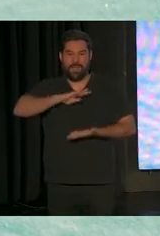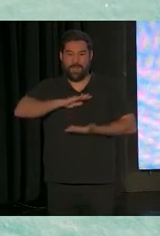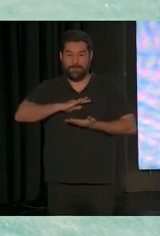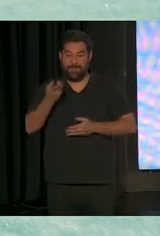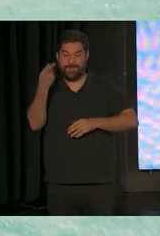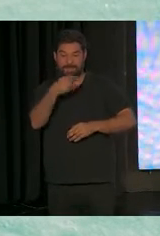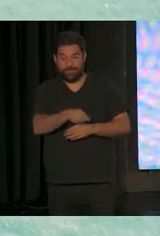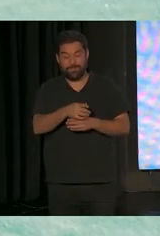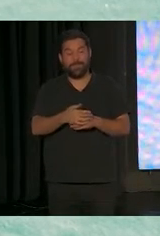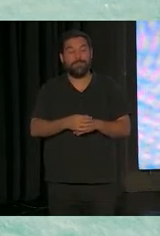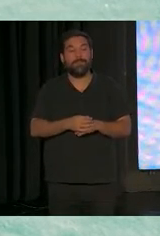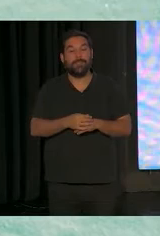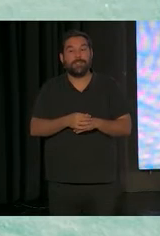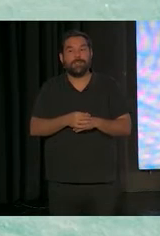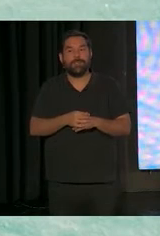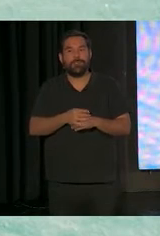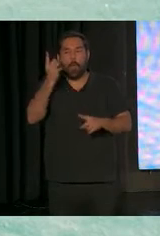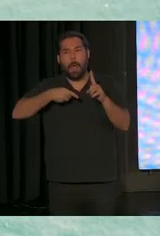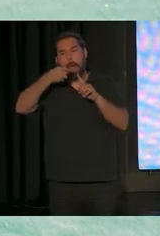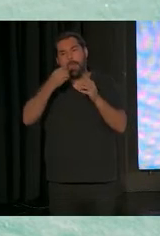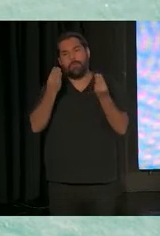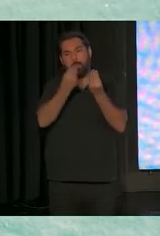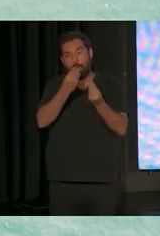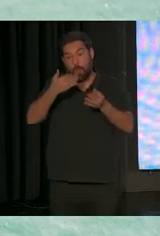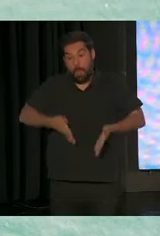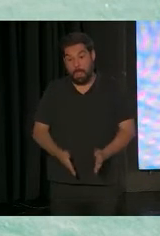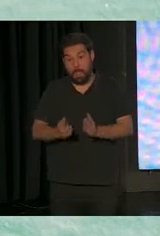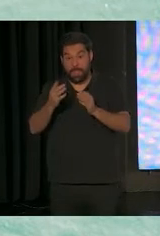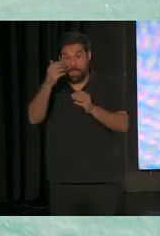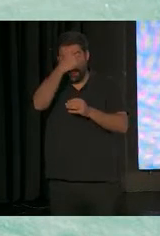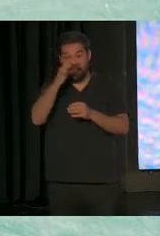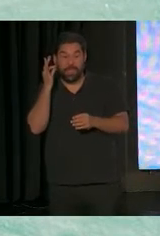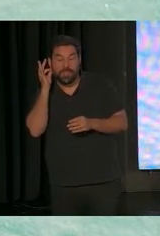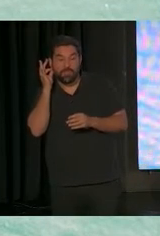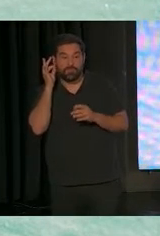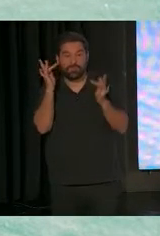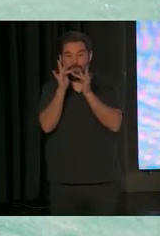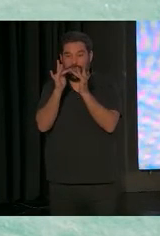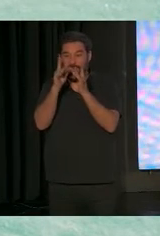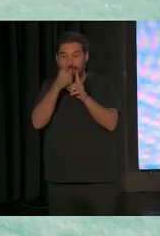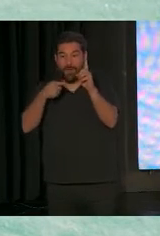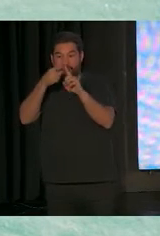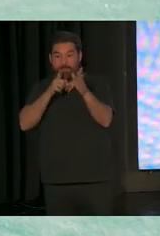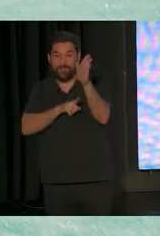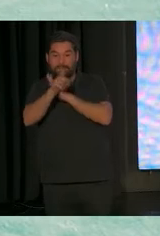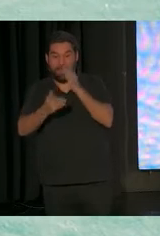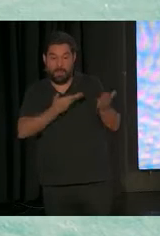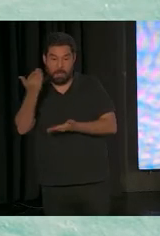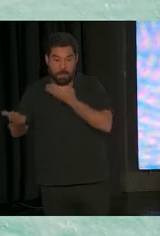fuerza, para interactuar con su hijo y así promover el desarrollo. Si no, no estaríamos en atención temprana.